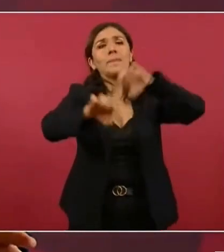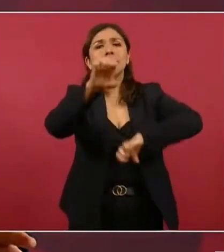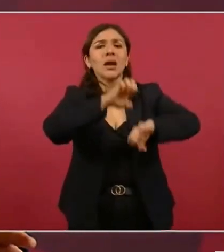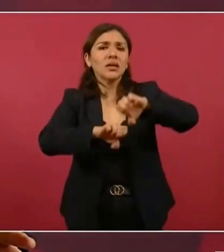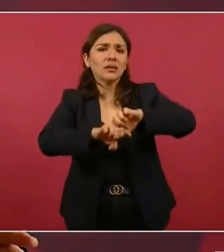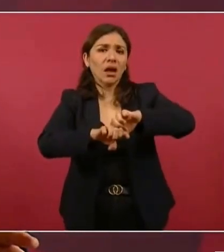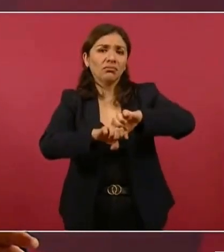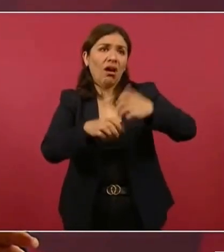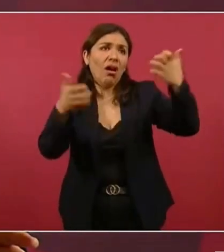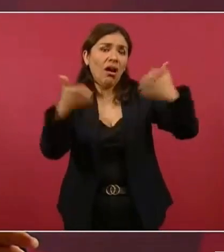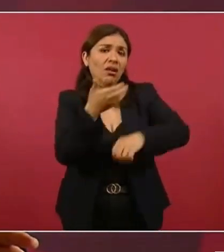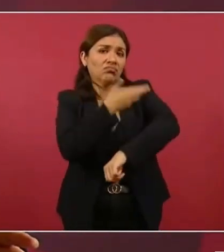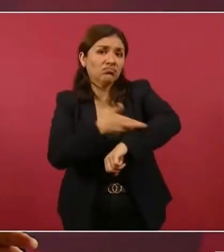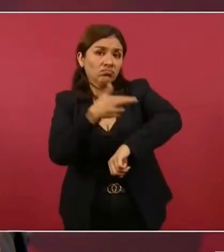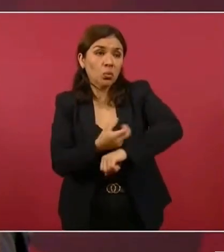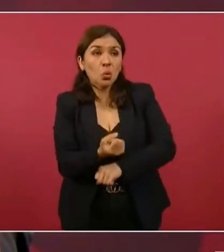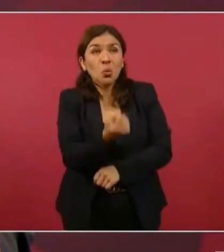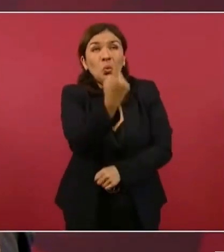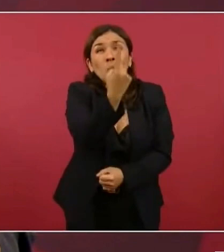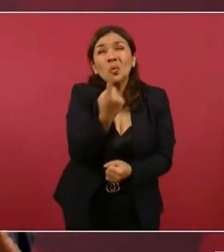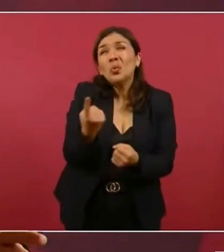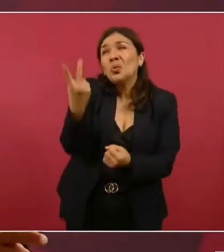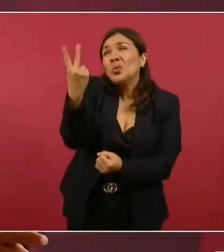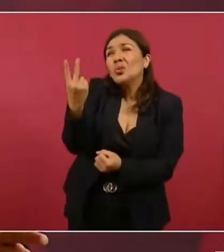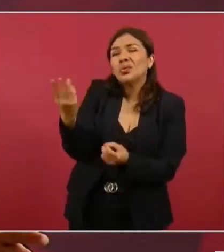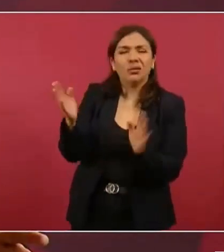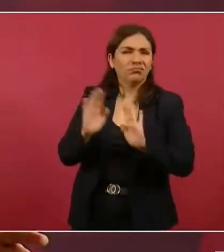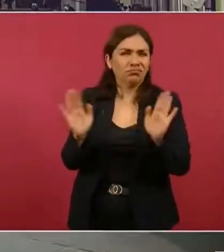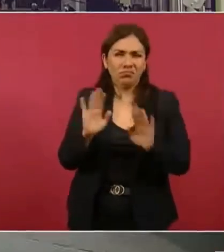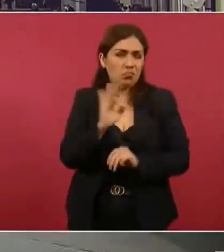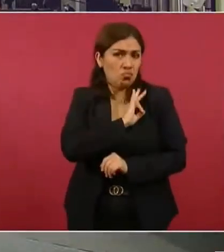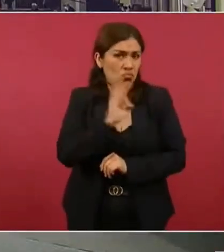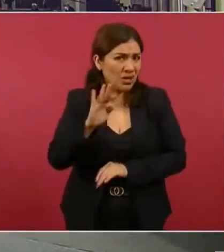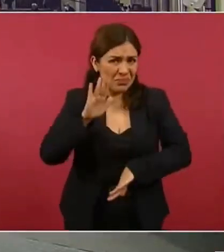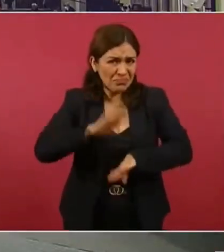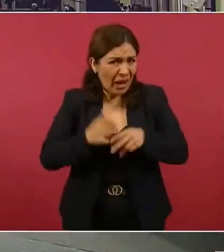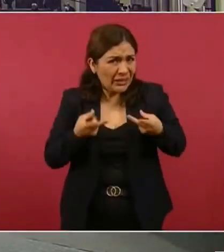no sea una o dos empresas, sino si podemos